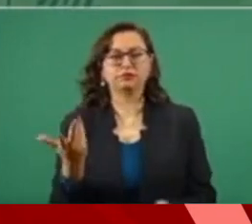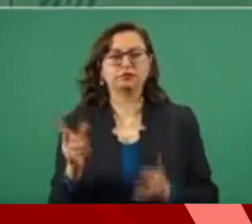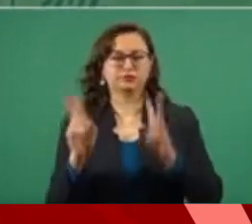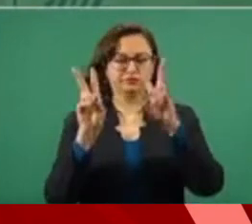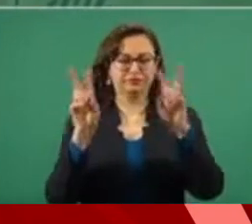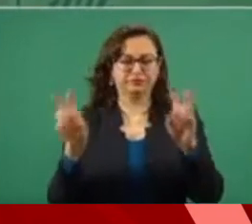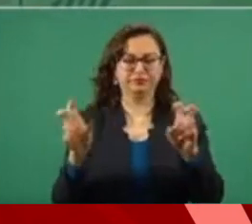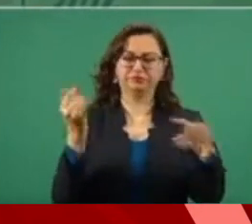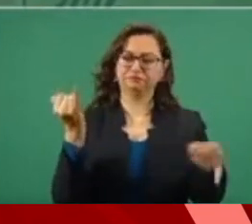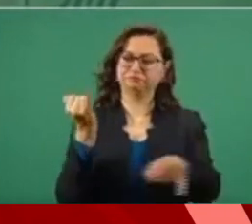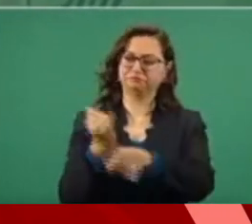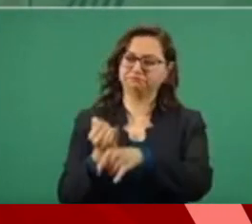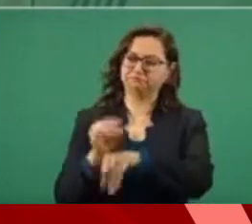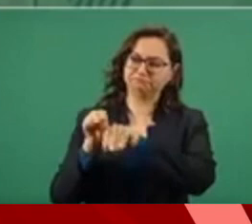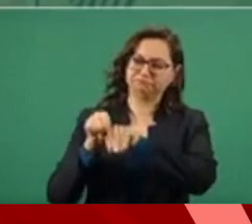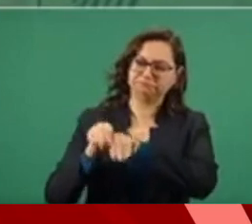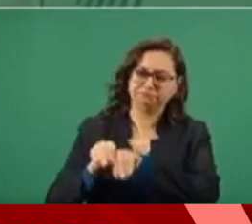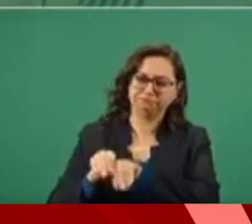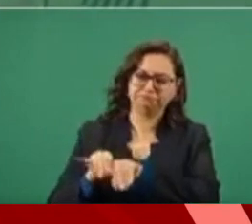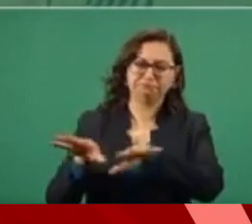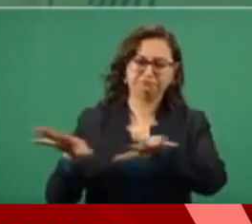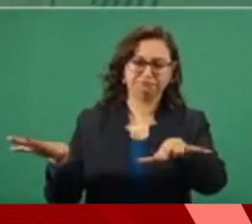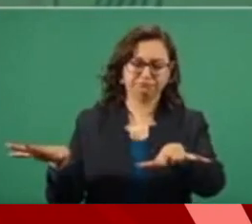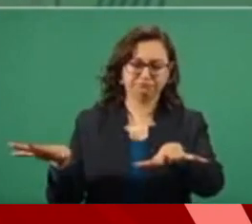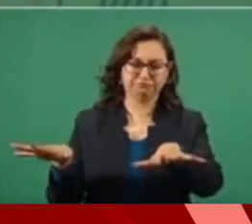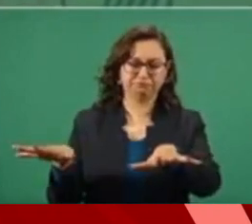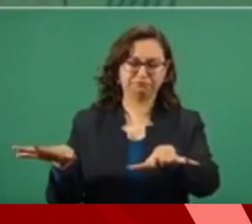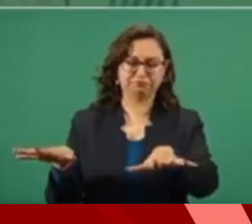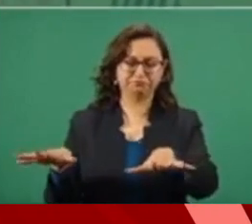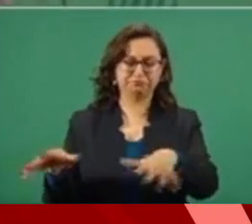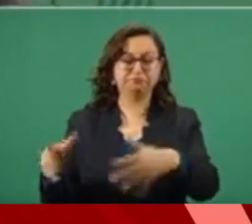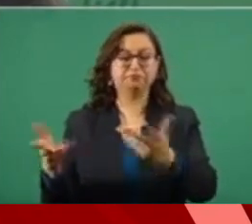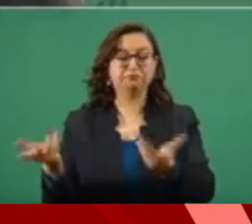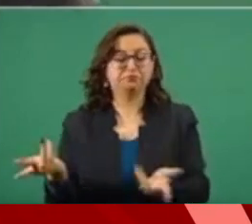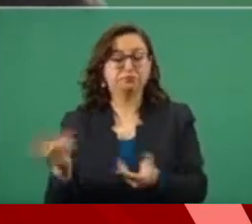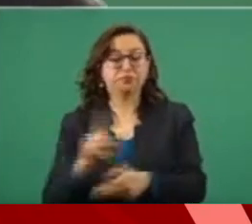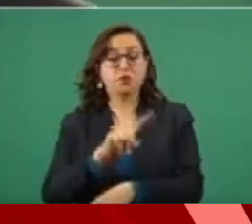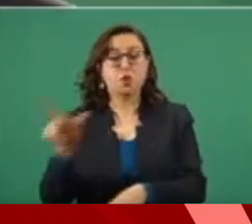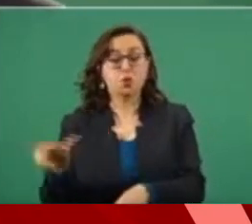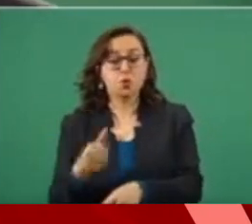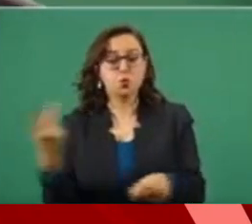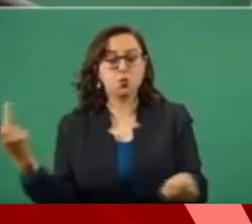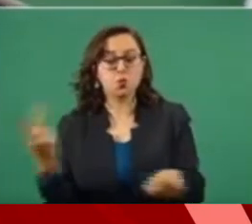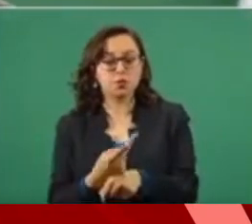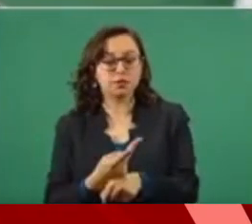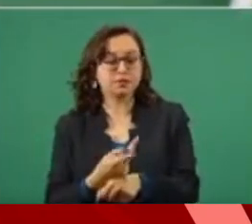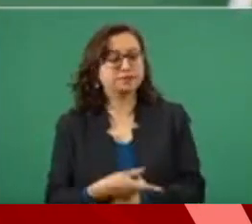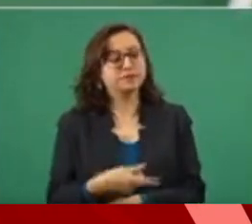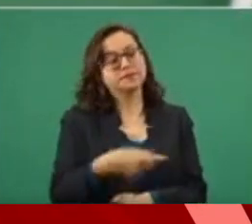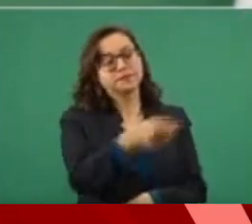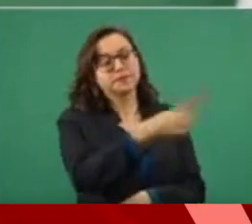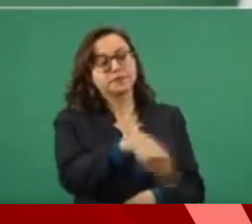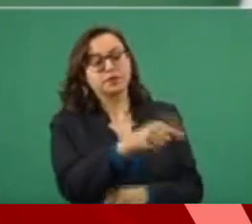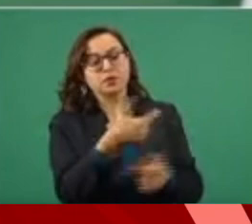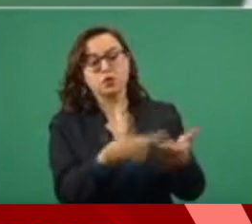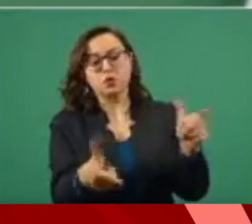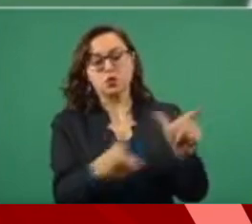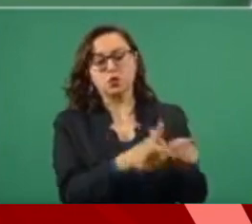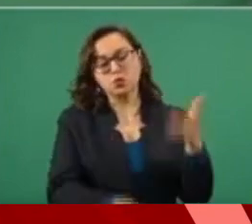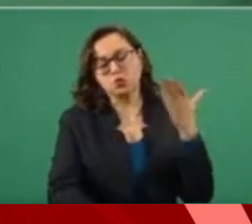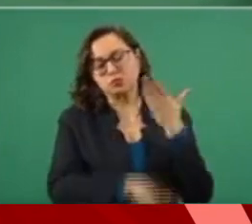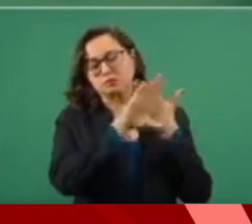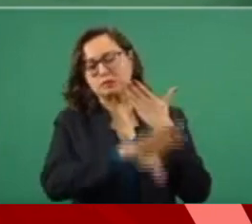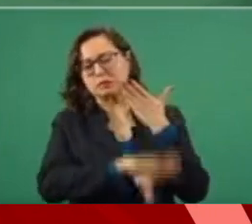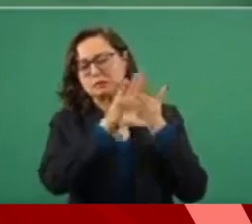y se aprovecharon nuestros adversarios, la prensa